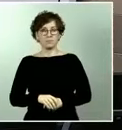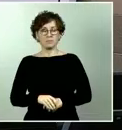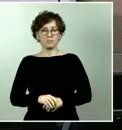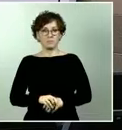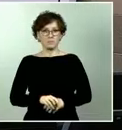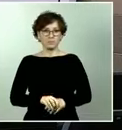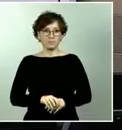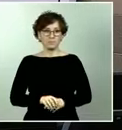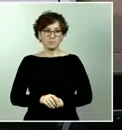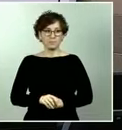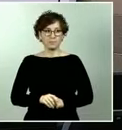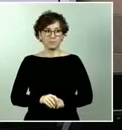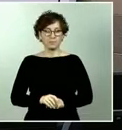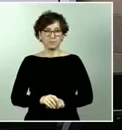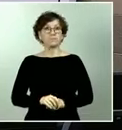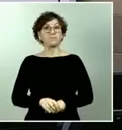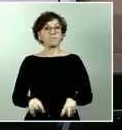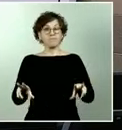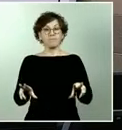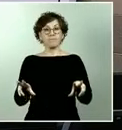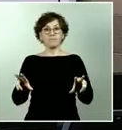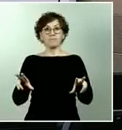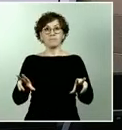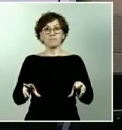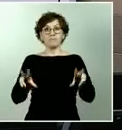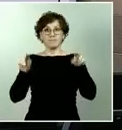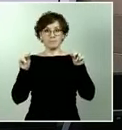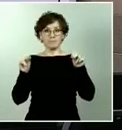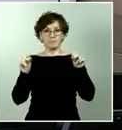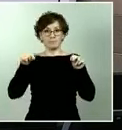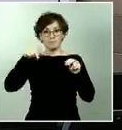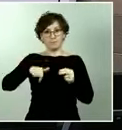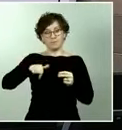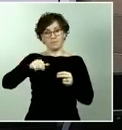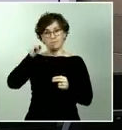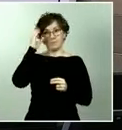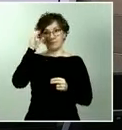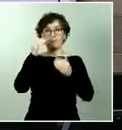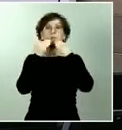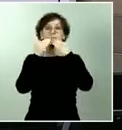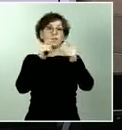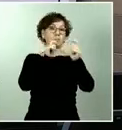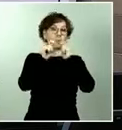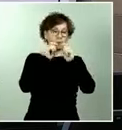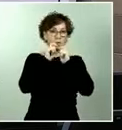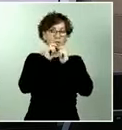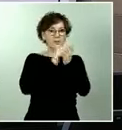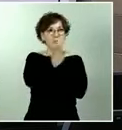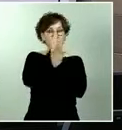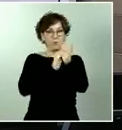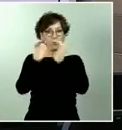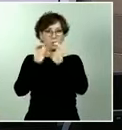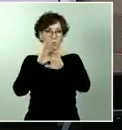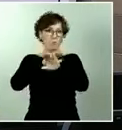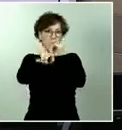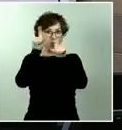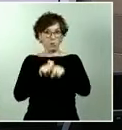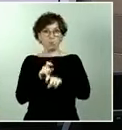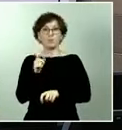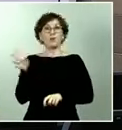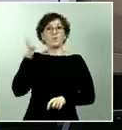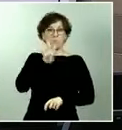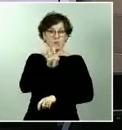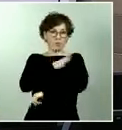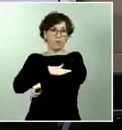pues así finaliza la comparecencia de hoy gracias a los periodistas y medios por preguntar gracias a los ministros comparecientes por